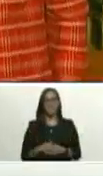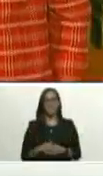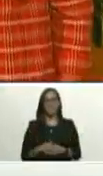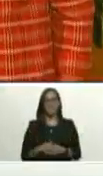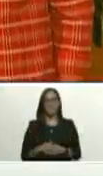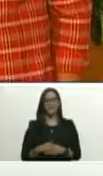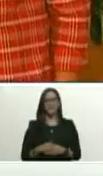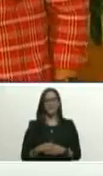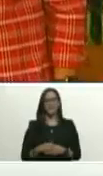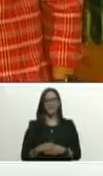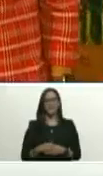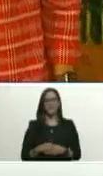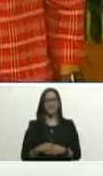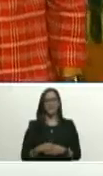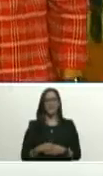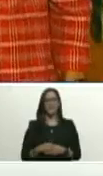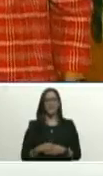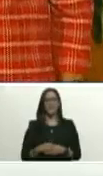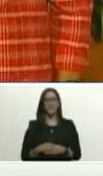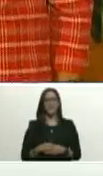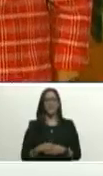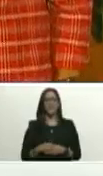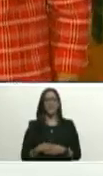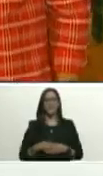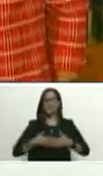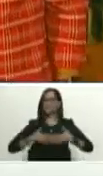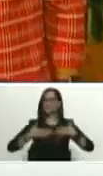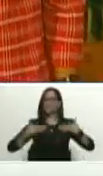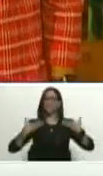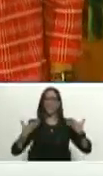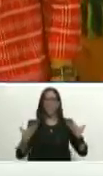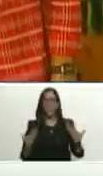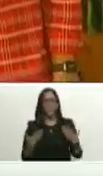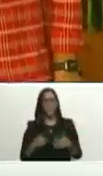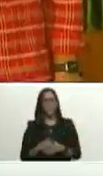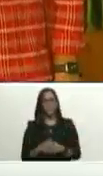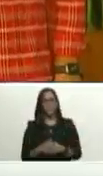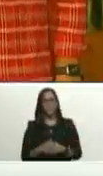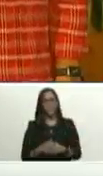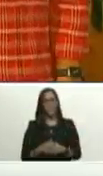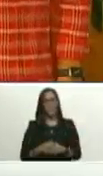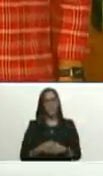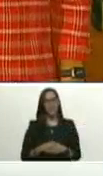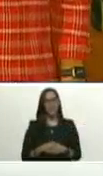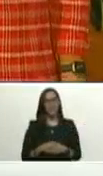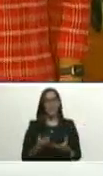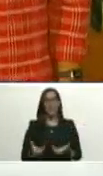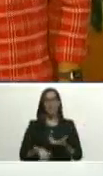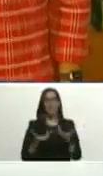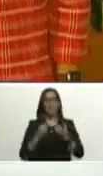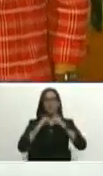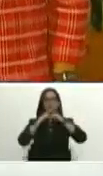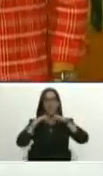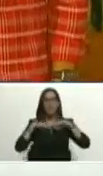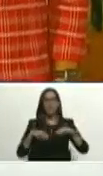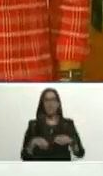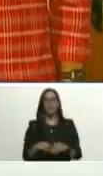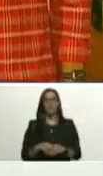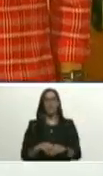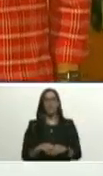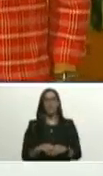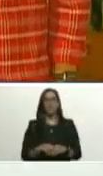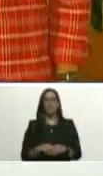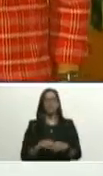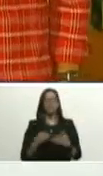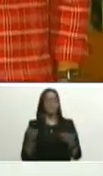inspirado mira estamos inspirados el fuego sagrado llevamos el